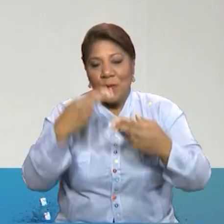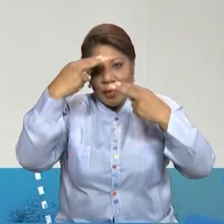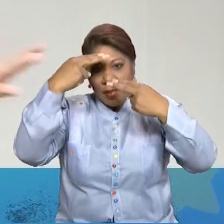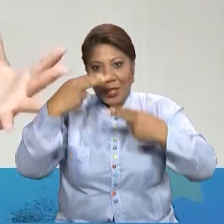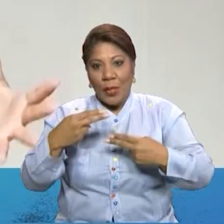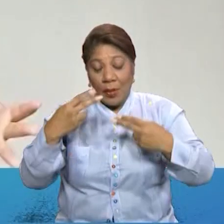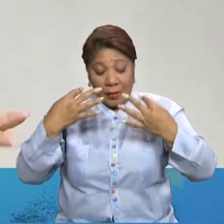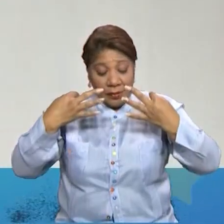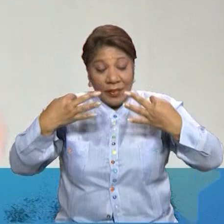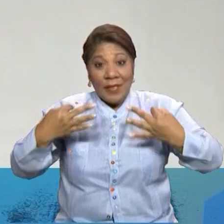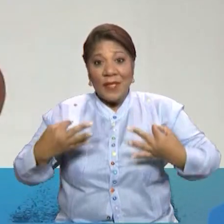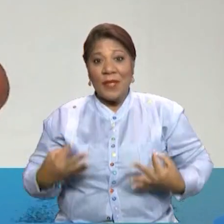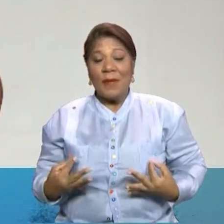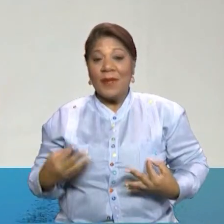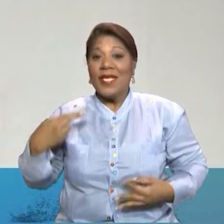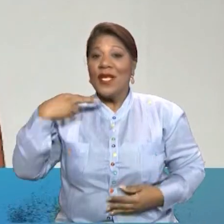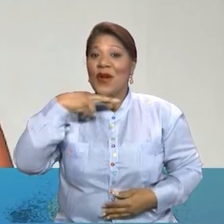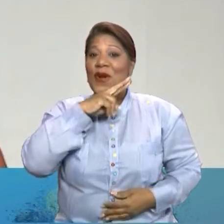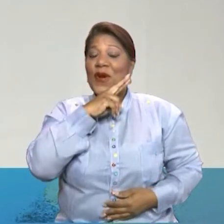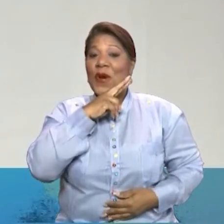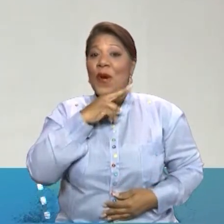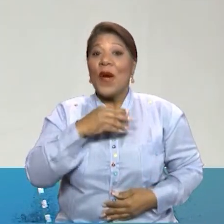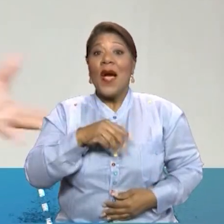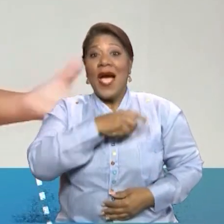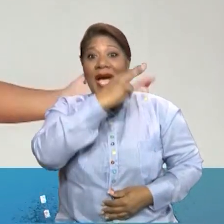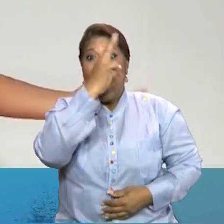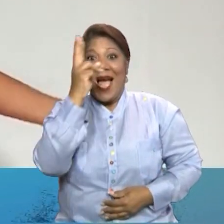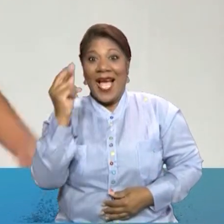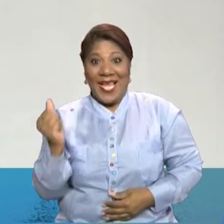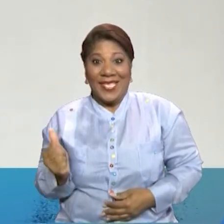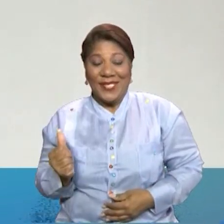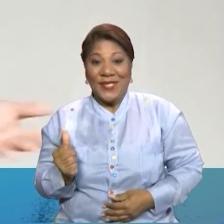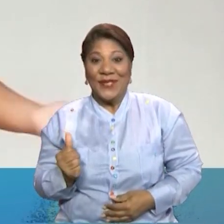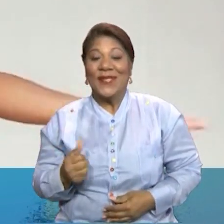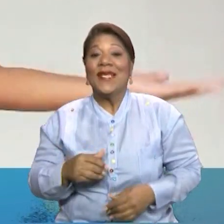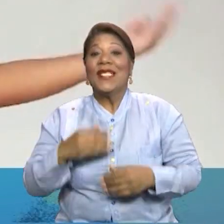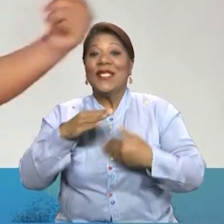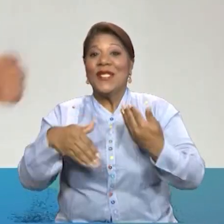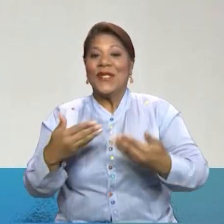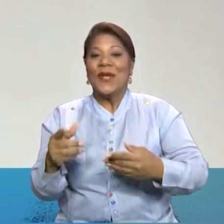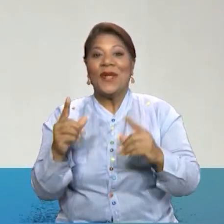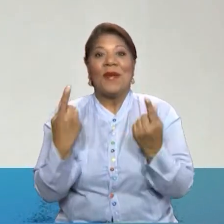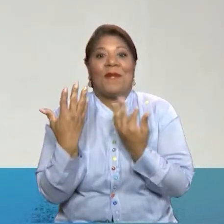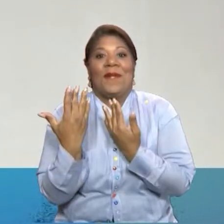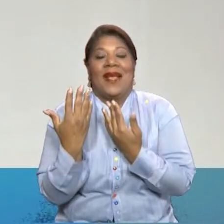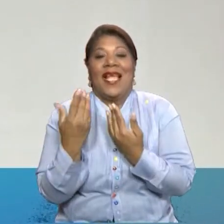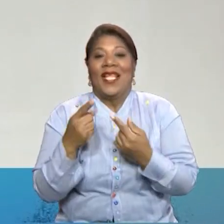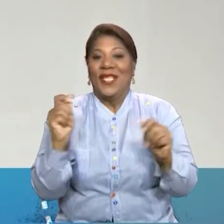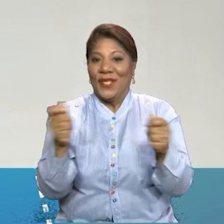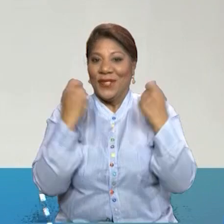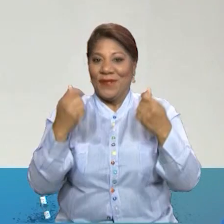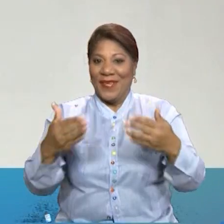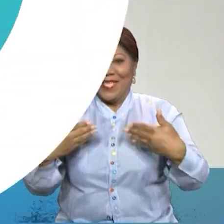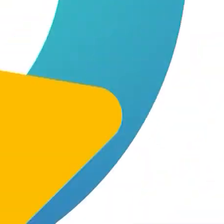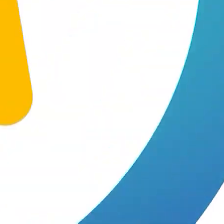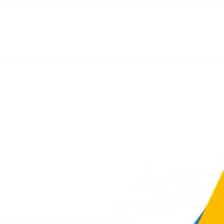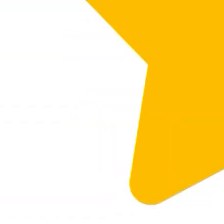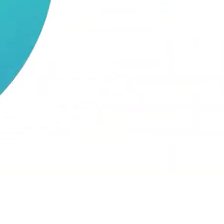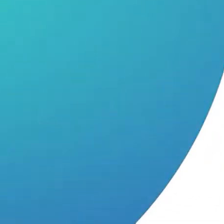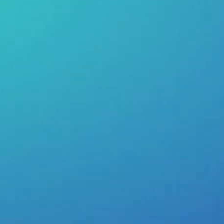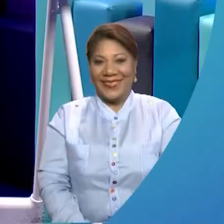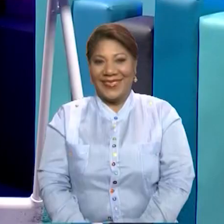Vestida azul, rojo y blanco el balcón, esperando que mañana tu cumpleaños sea mejor. Muchas gracias.